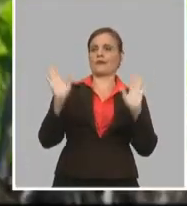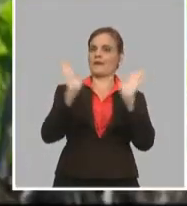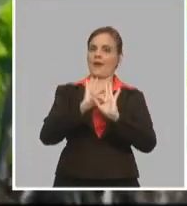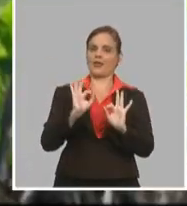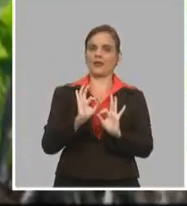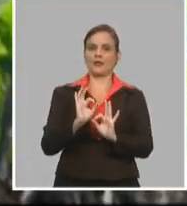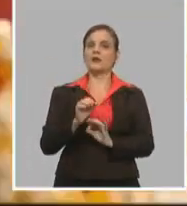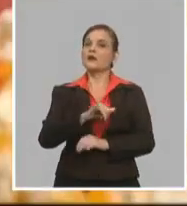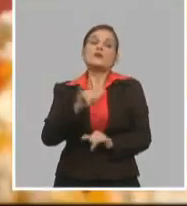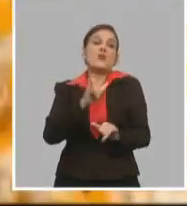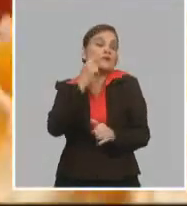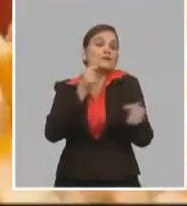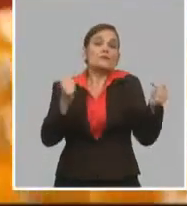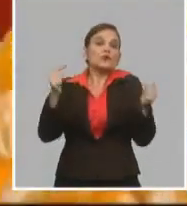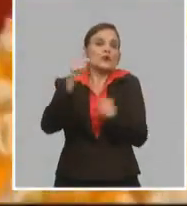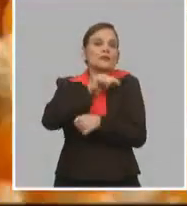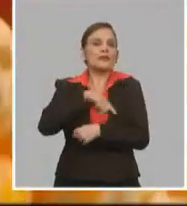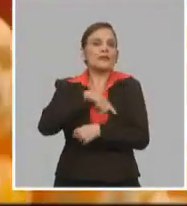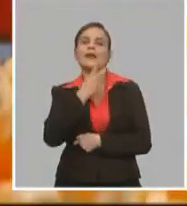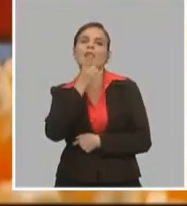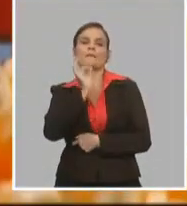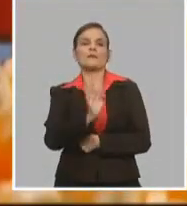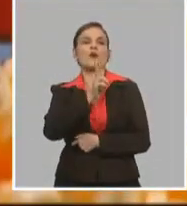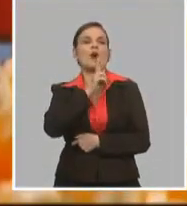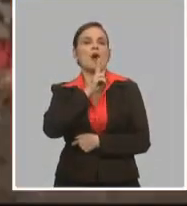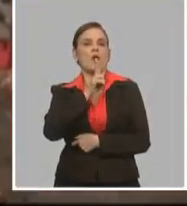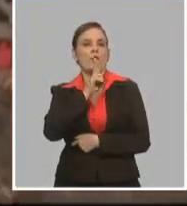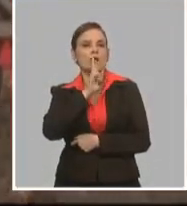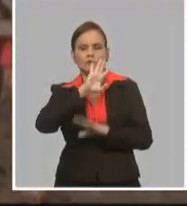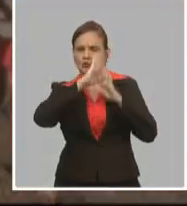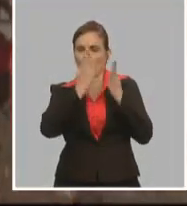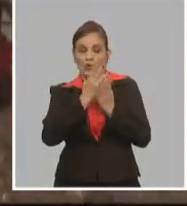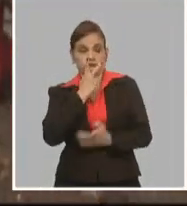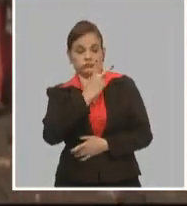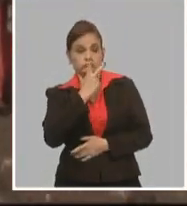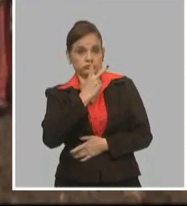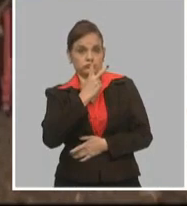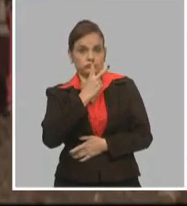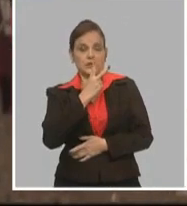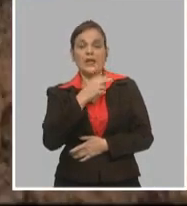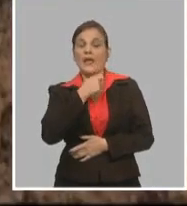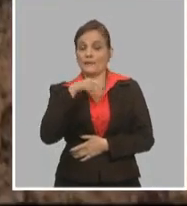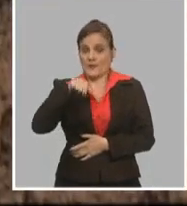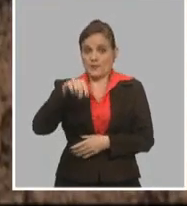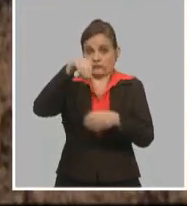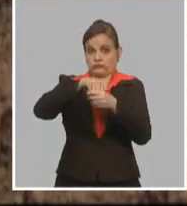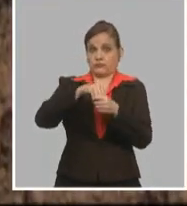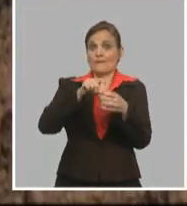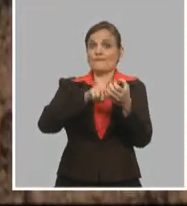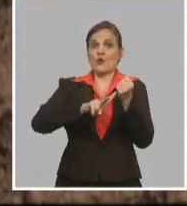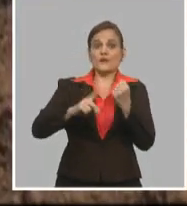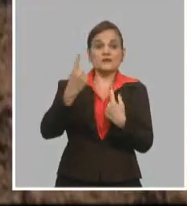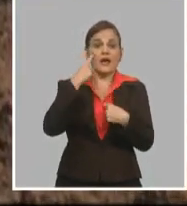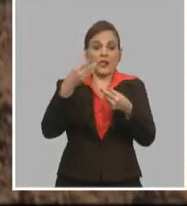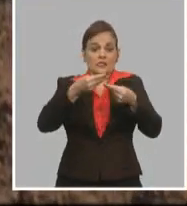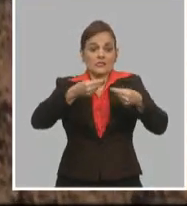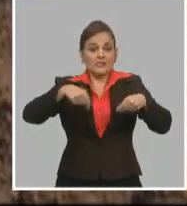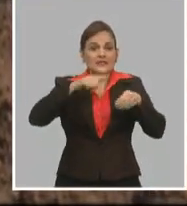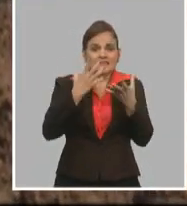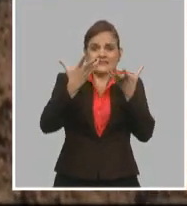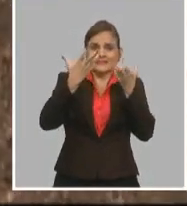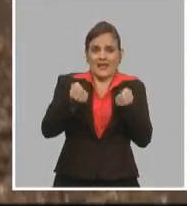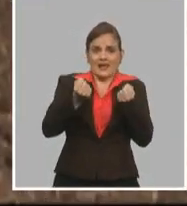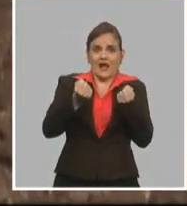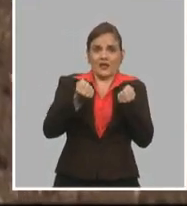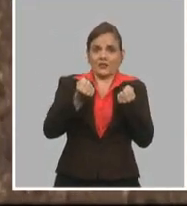agua. Nosotros estamos pasando por las secas más prolongadas de los últimos años. Y te puedo asegurar,